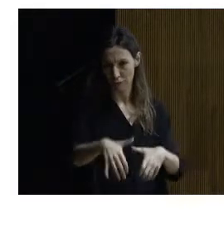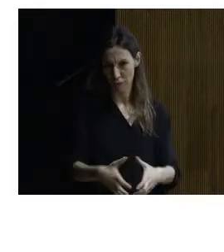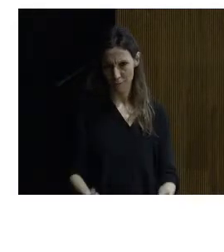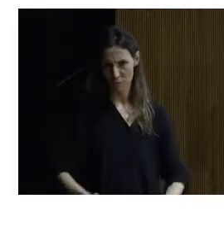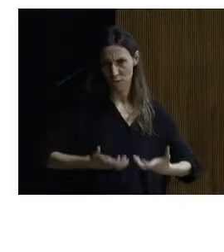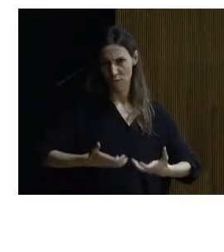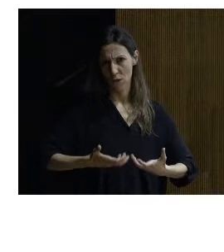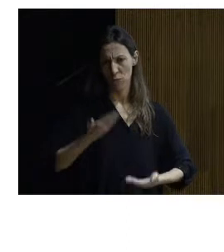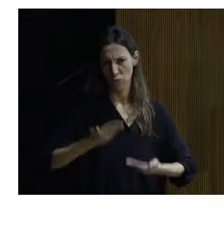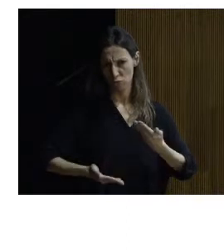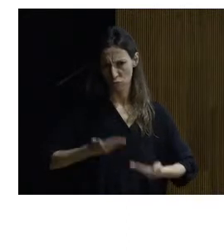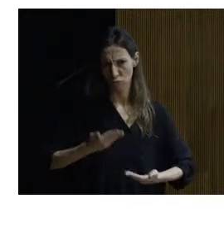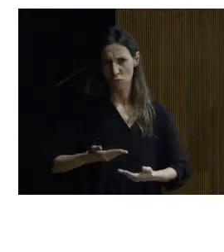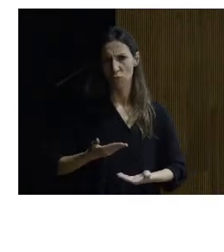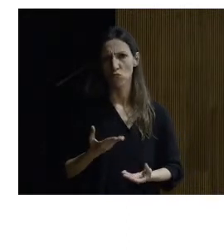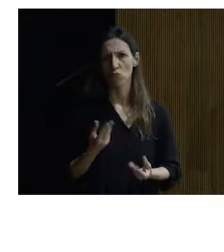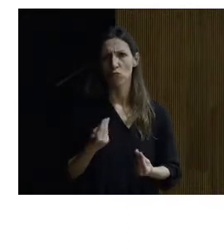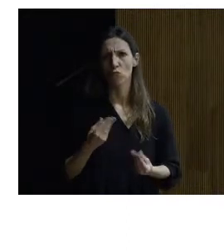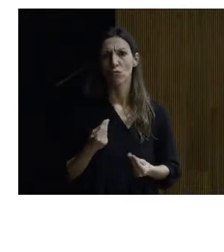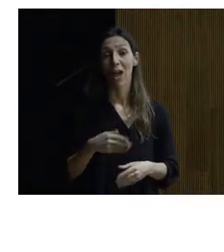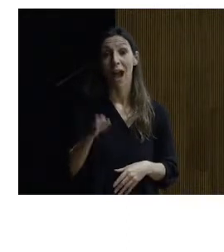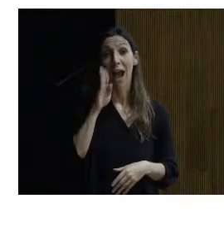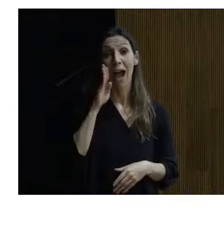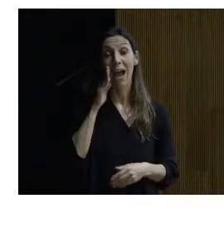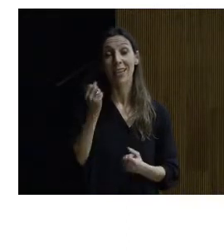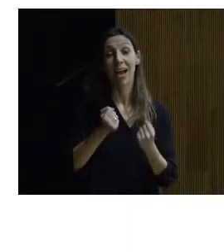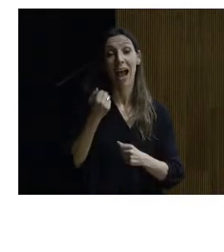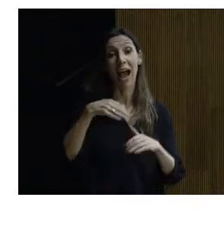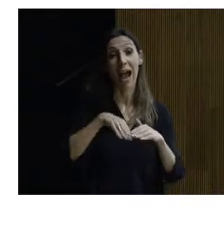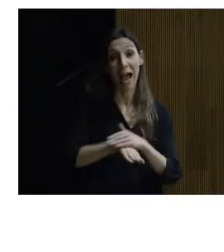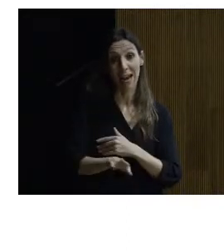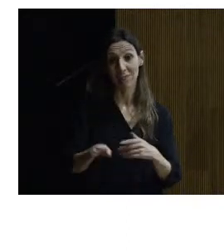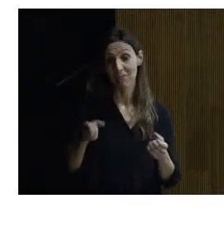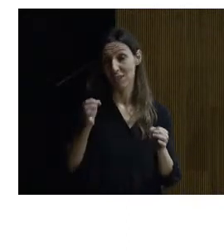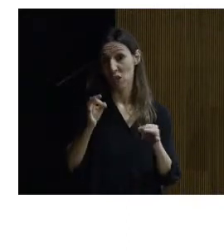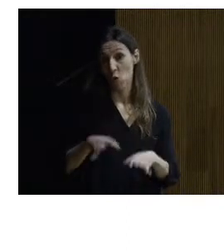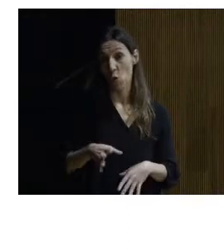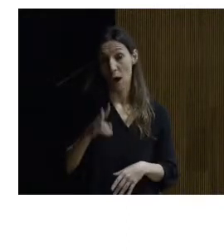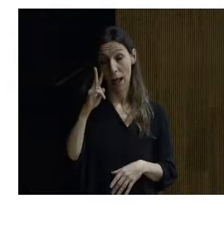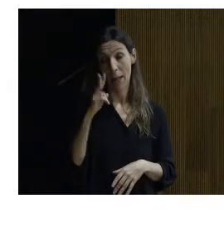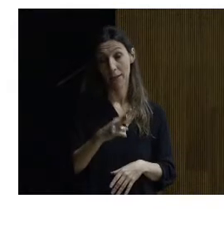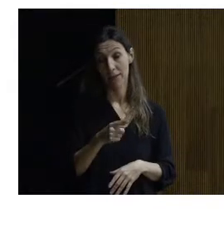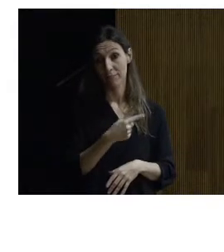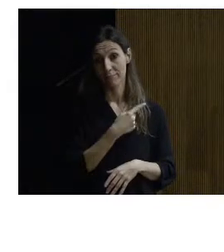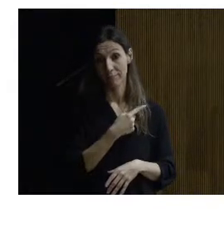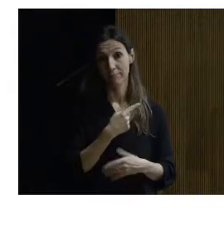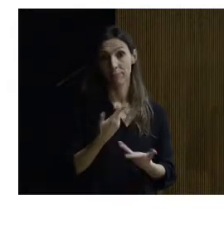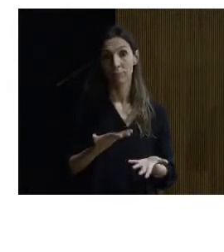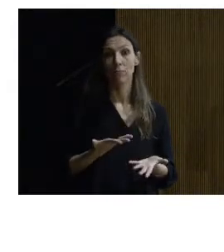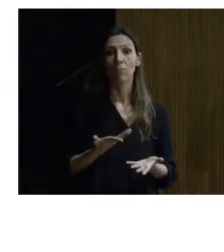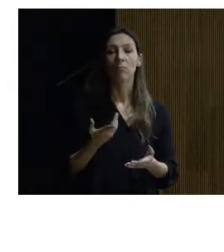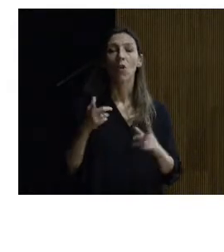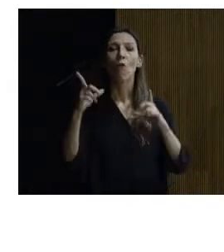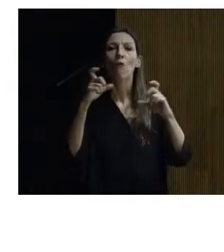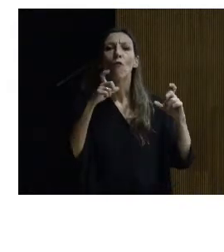toneladas pues ahí había antes un garaje ¿no? una cochera exactamente igual que la que veis a izquierda y a derecha ¿no? ¿por qué os pongo estas